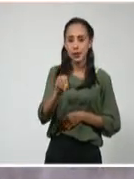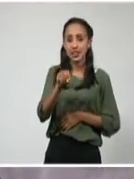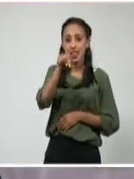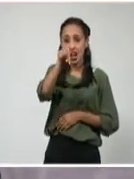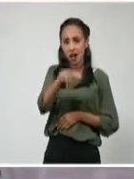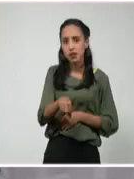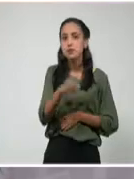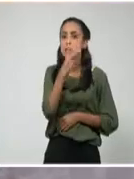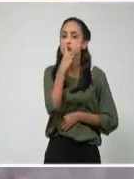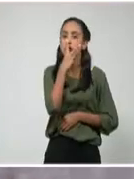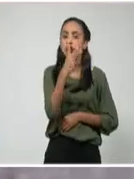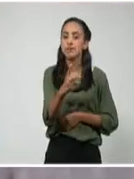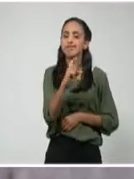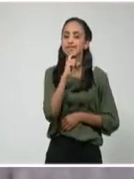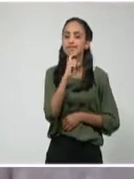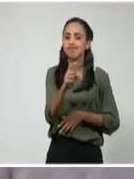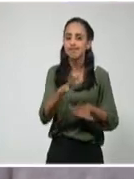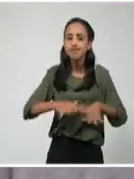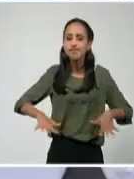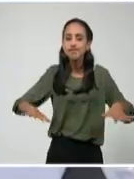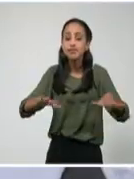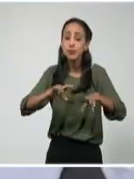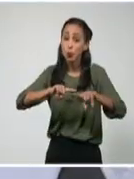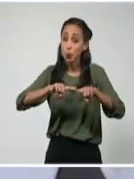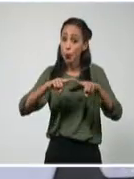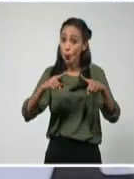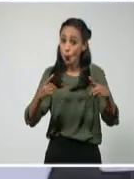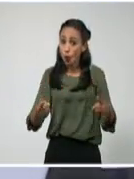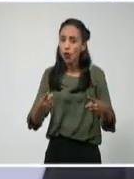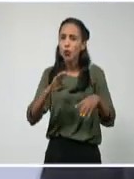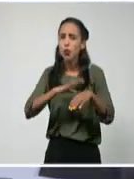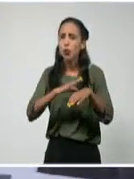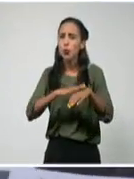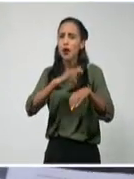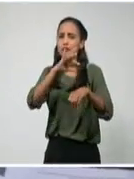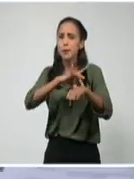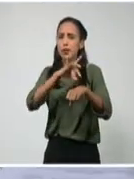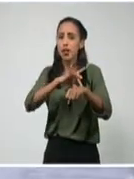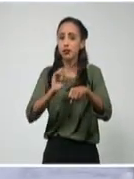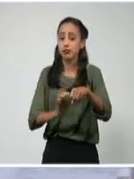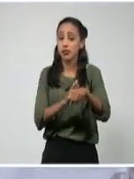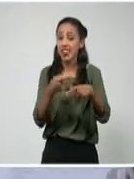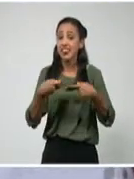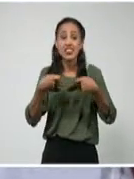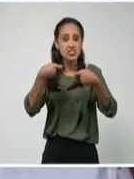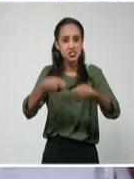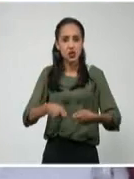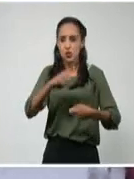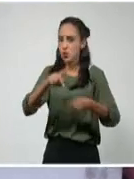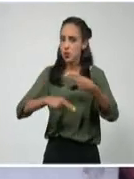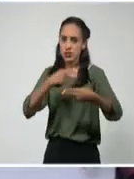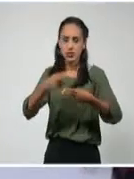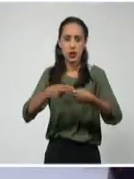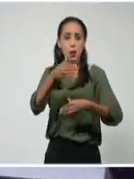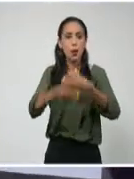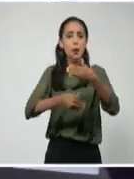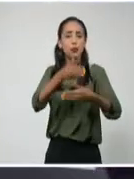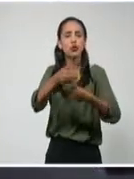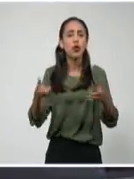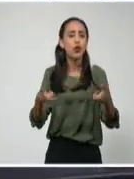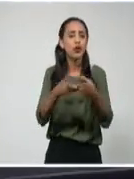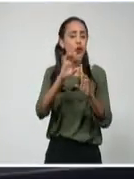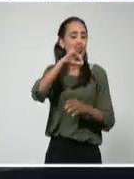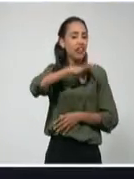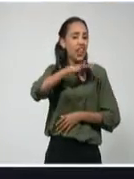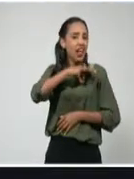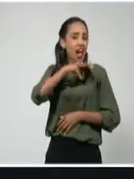atendiendo a la difícil situación generada por la COVID-19, se decidió no realizar el proceso de rendición de cuenta de los delegados a